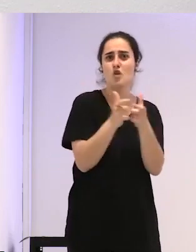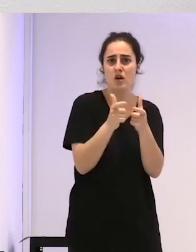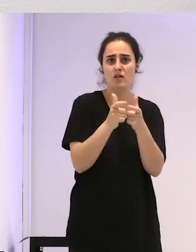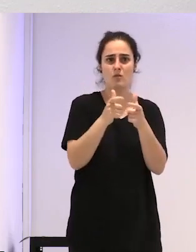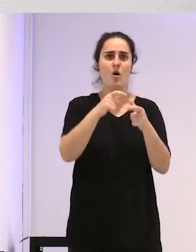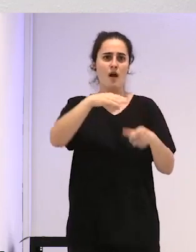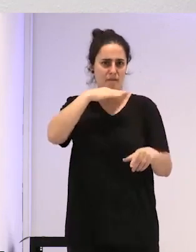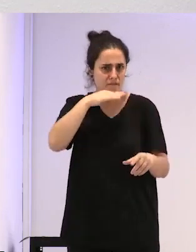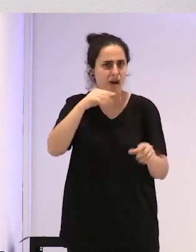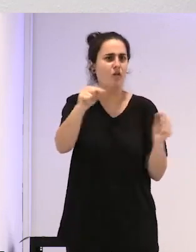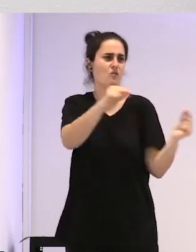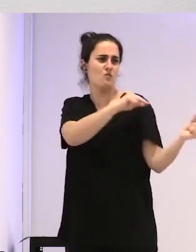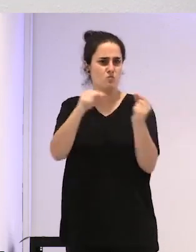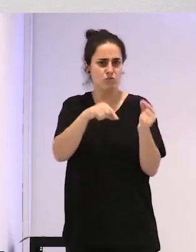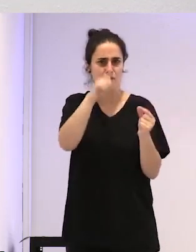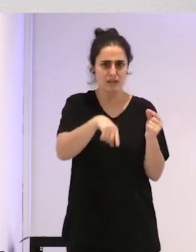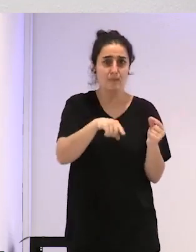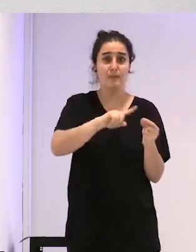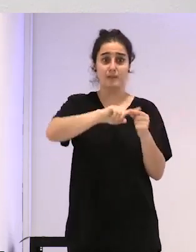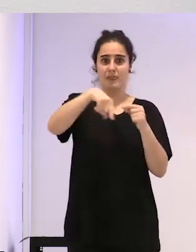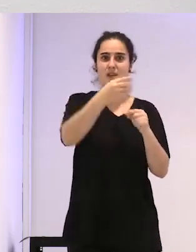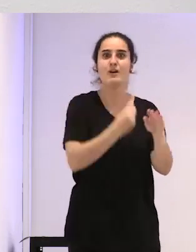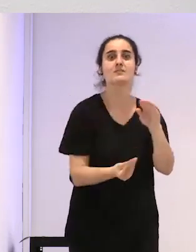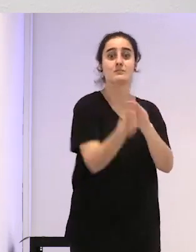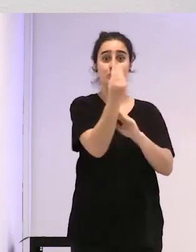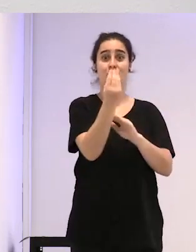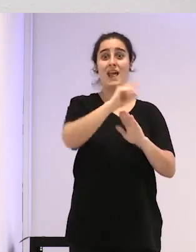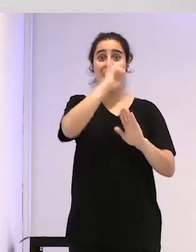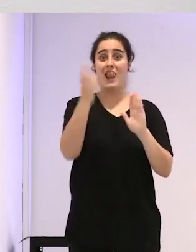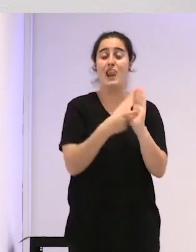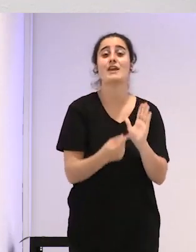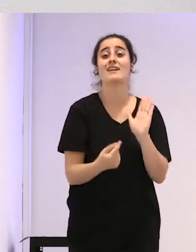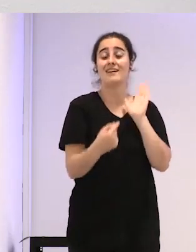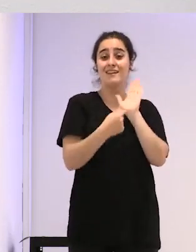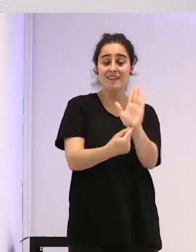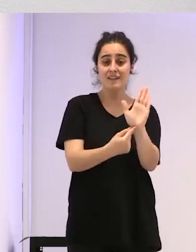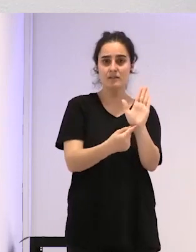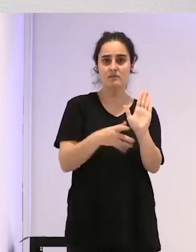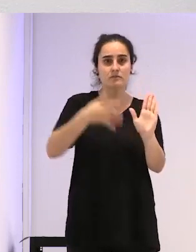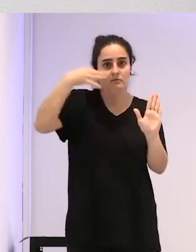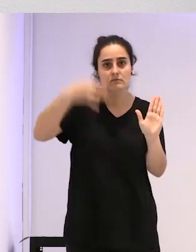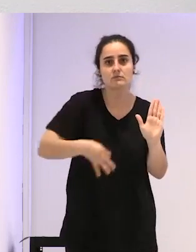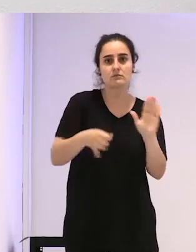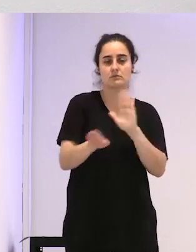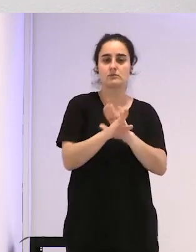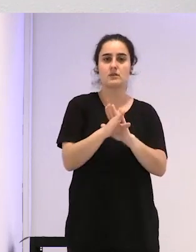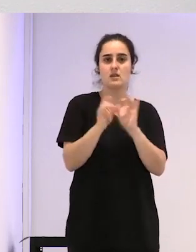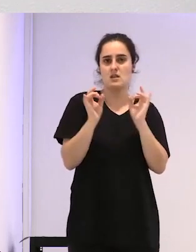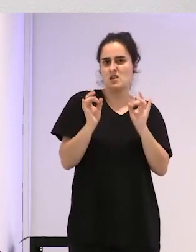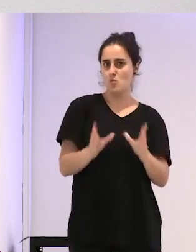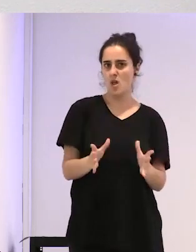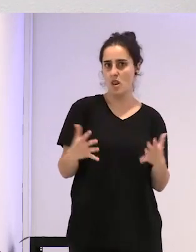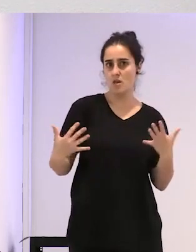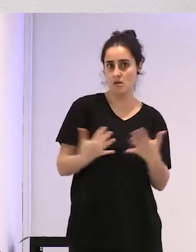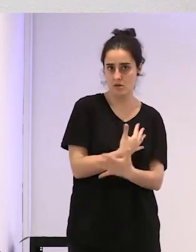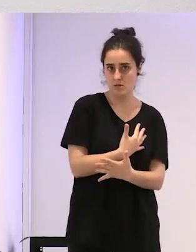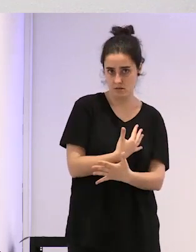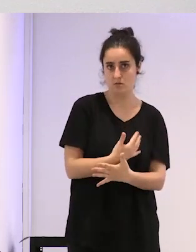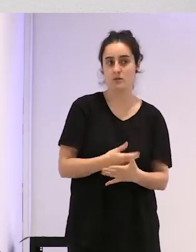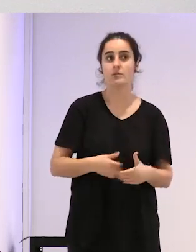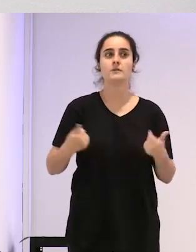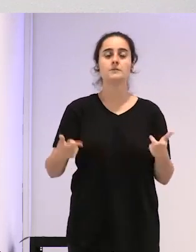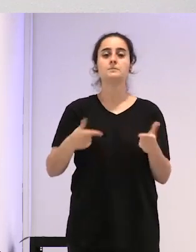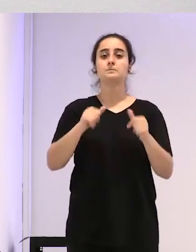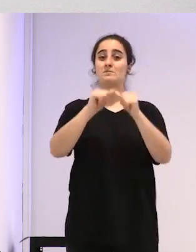¿no? Y a pesar de esto, después de que la tenemos, es decir, pues ya está, todo continúa con un poco igual, ¿no? Entonces, desde este